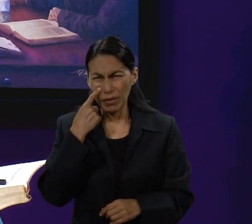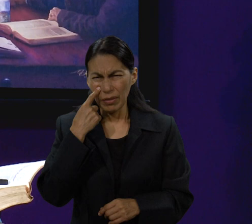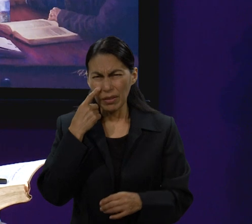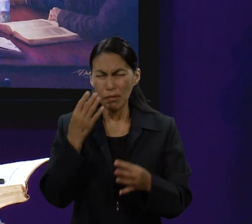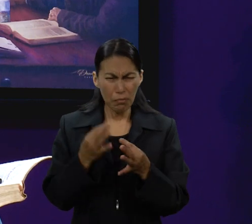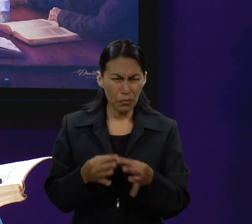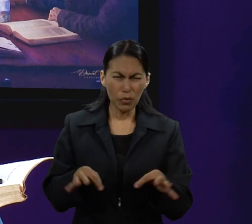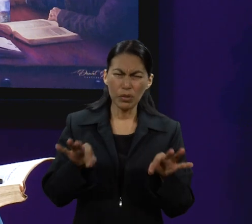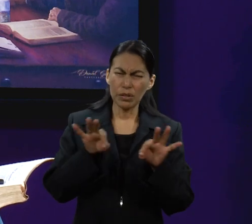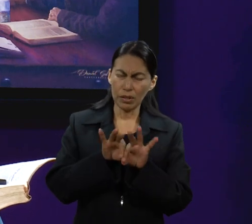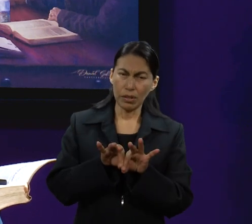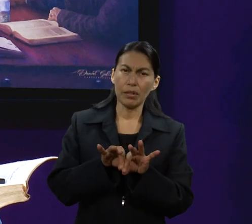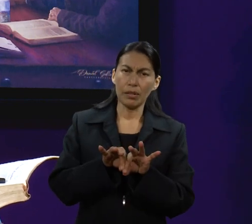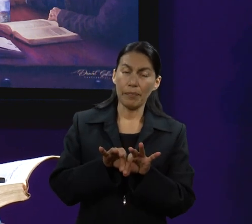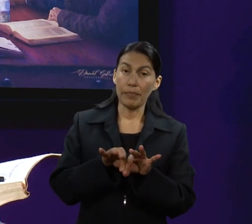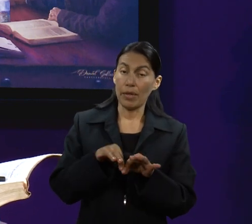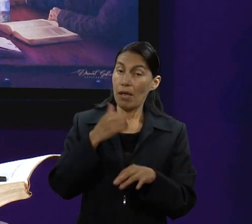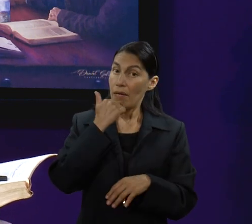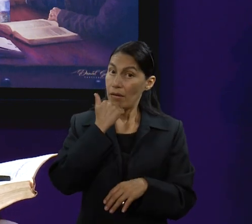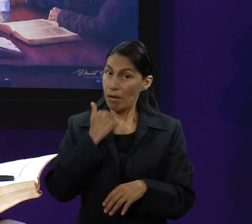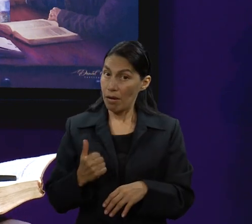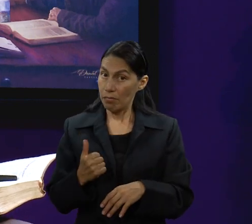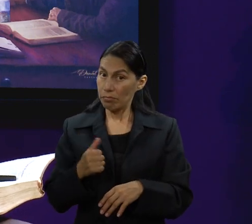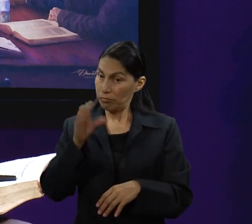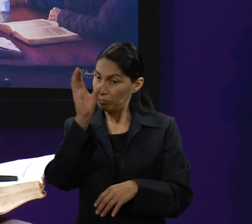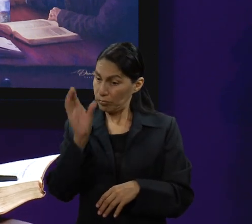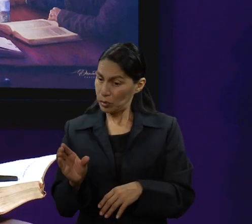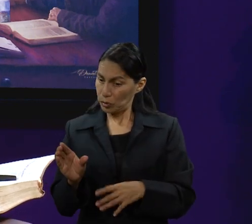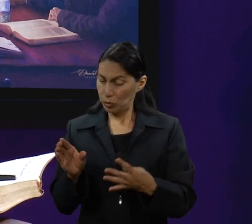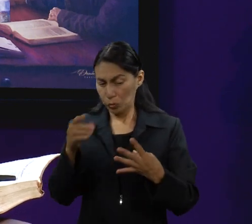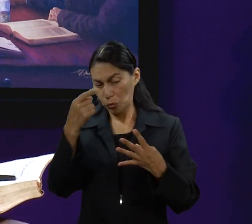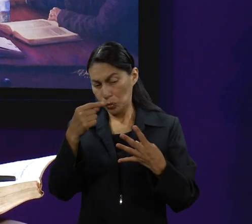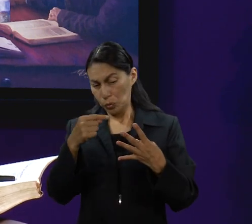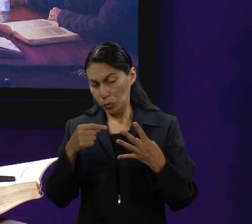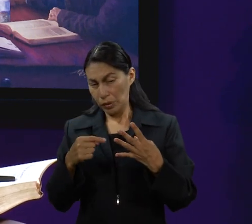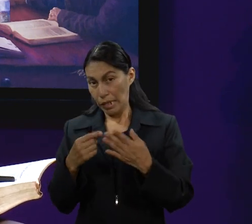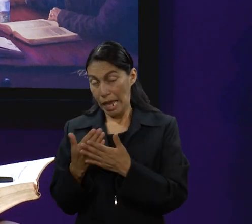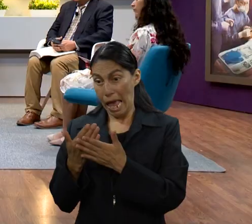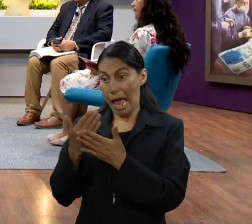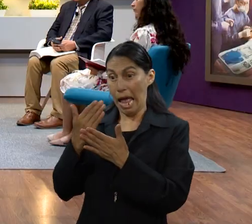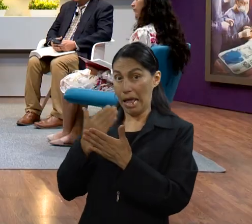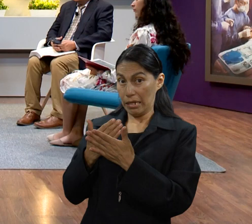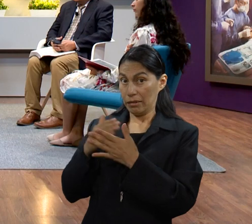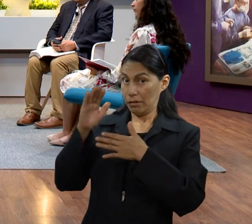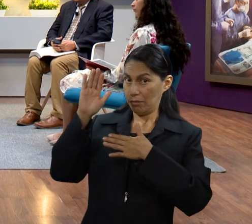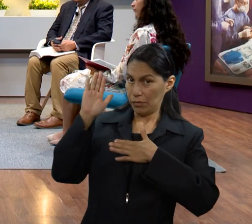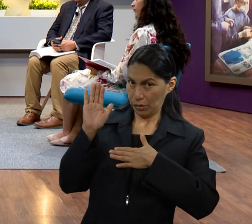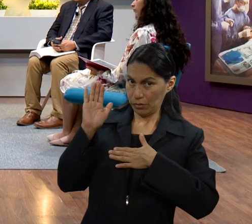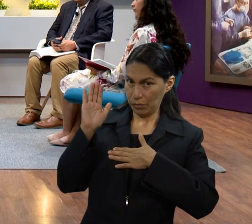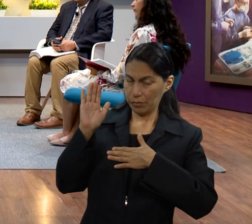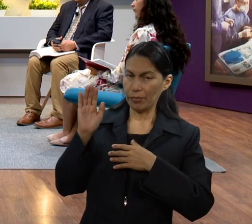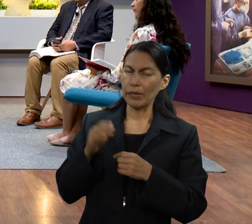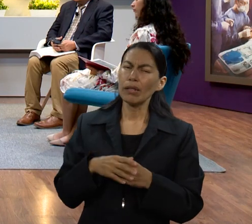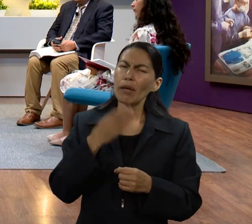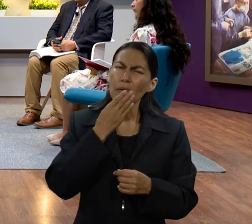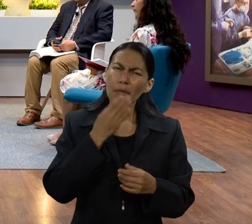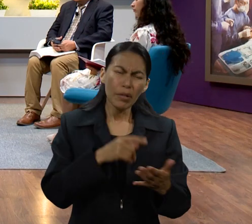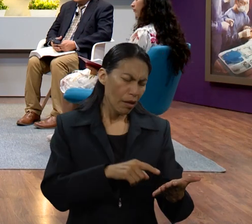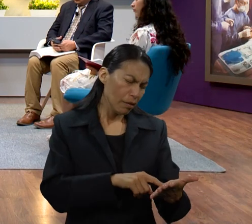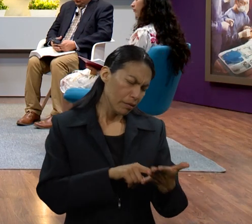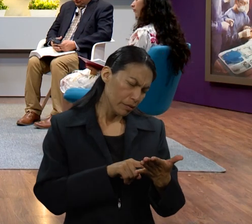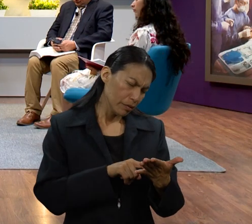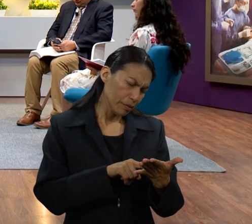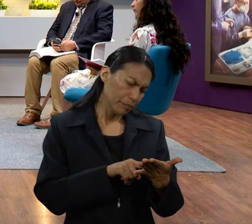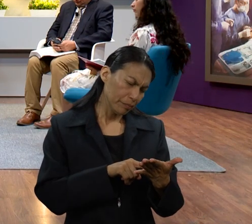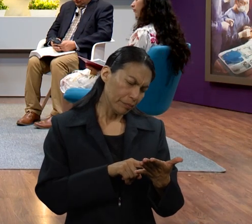las cualidades de Abraham, antes de que el Señor formara el pacto con él, nos menciona la palabra de Dios que en ese